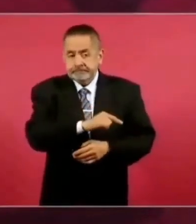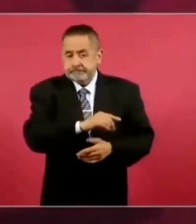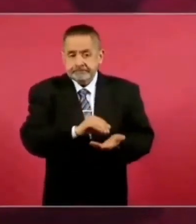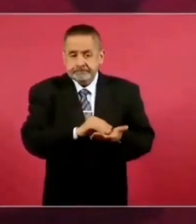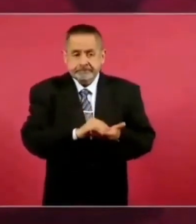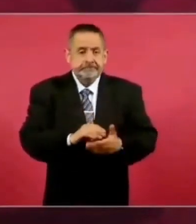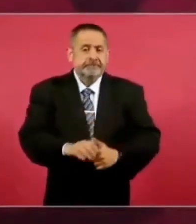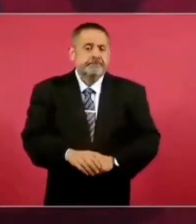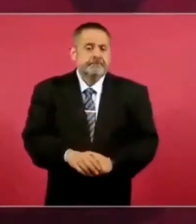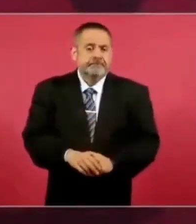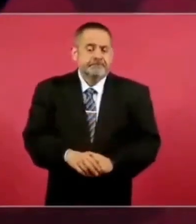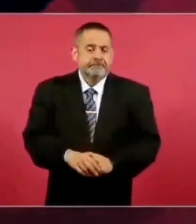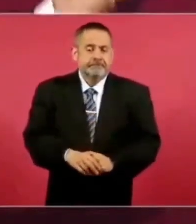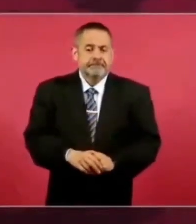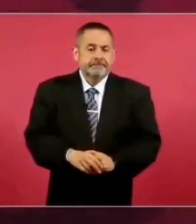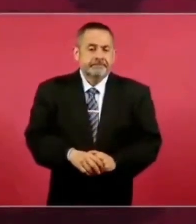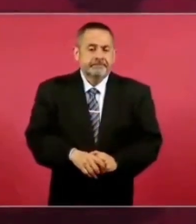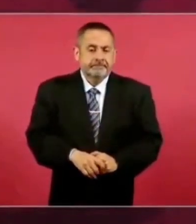Ellos